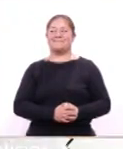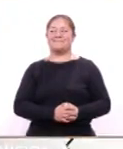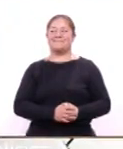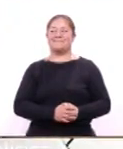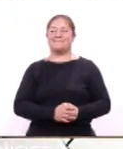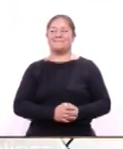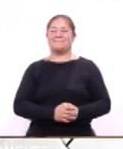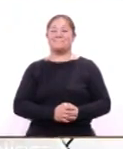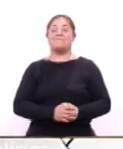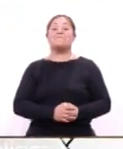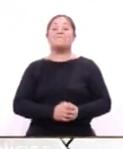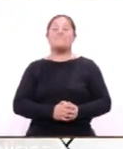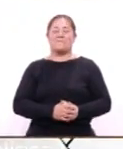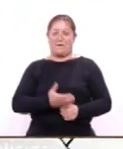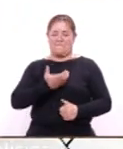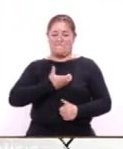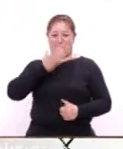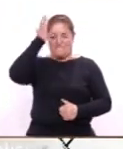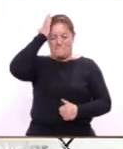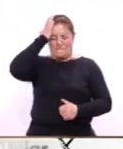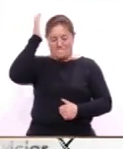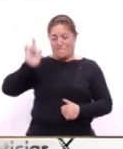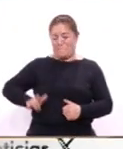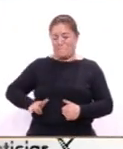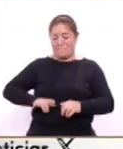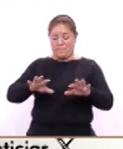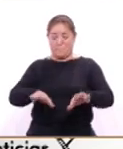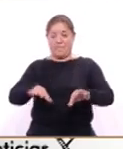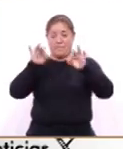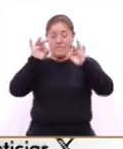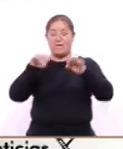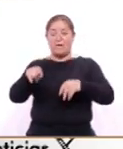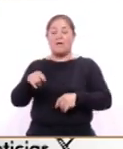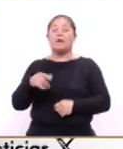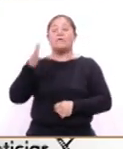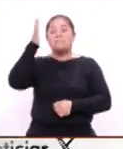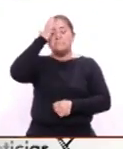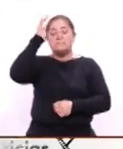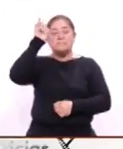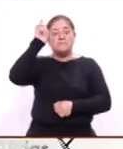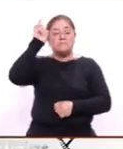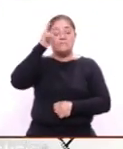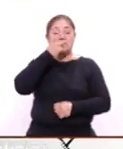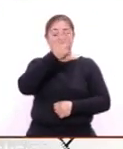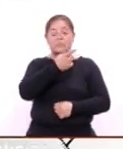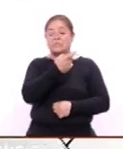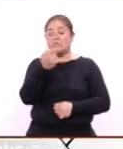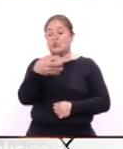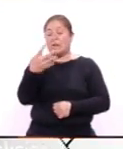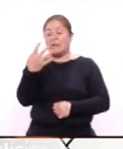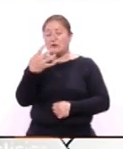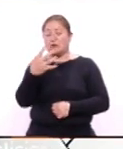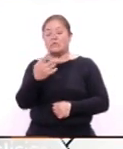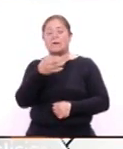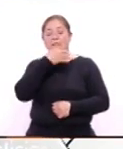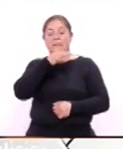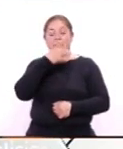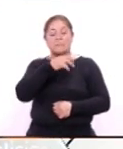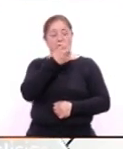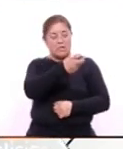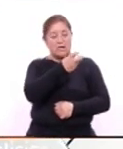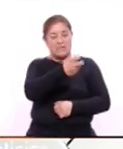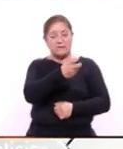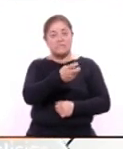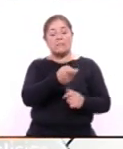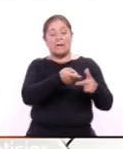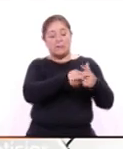Desde el patio central del Palacio de Gobierno la mandataria resaltó que en el marco del 114 aniversario de la fundación este organismo